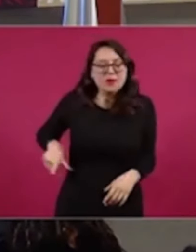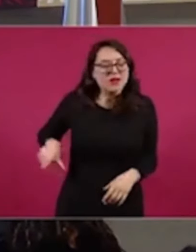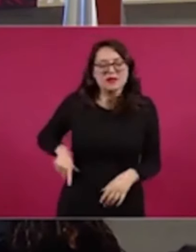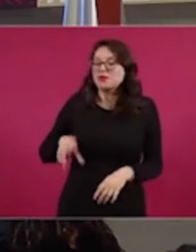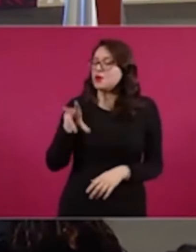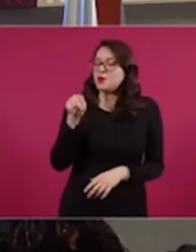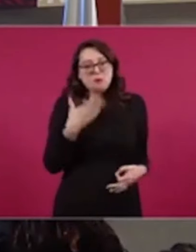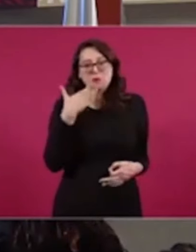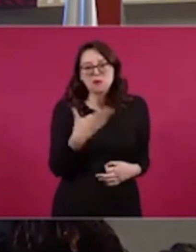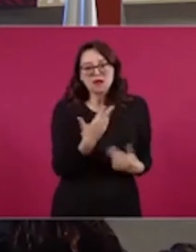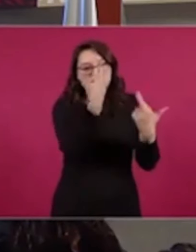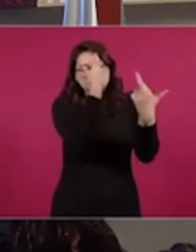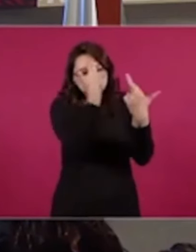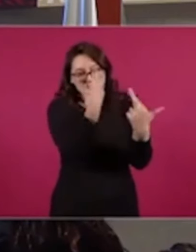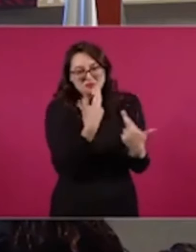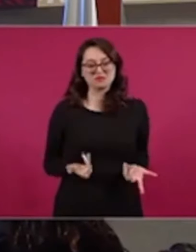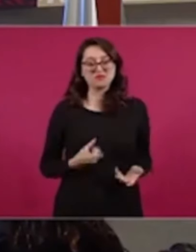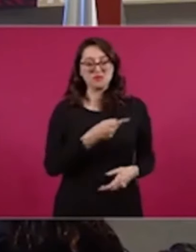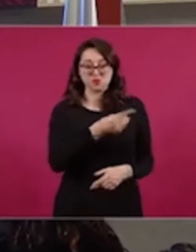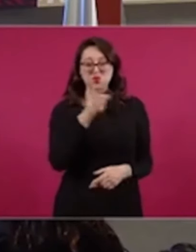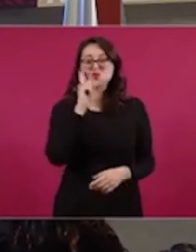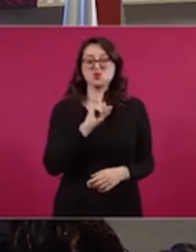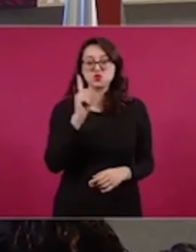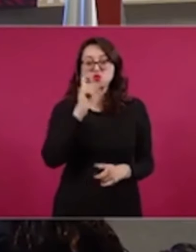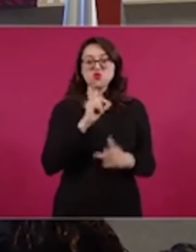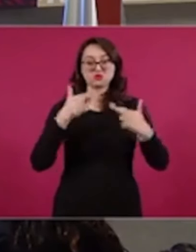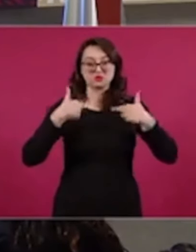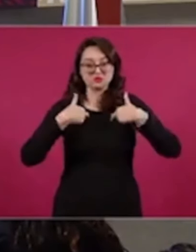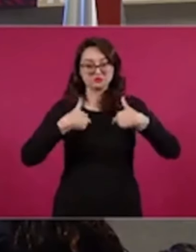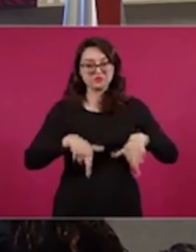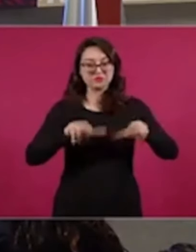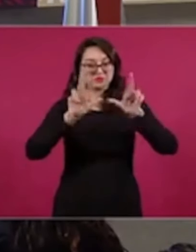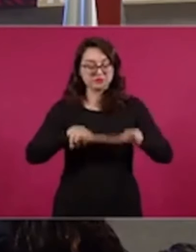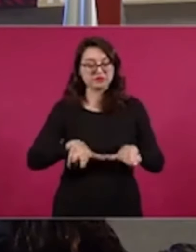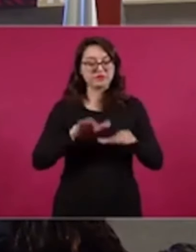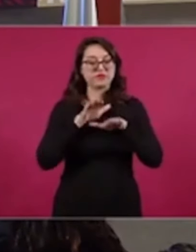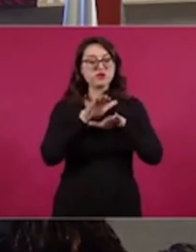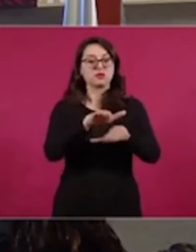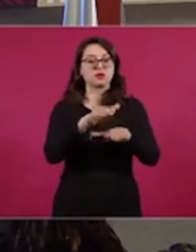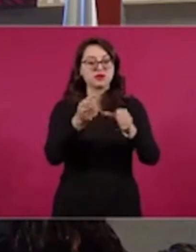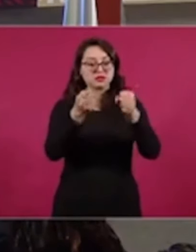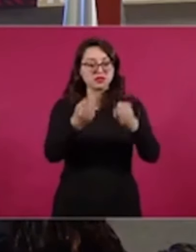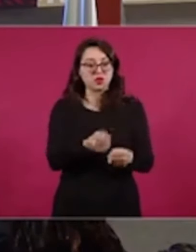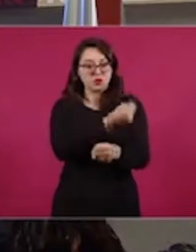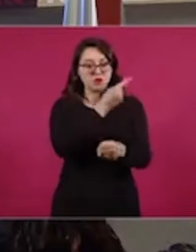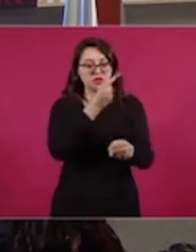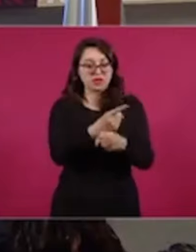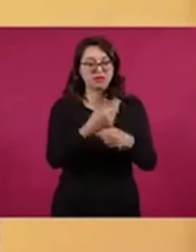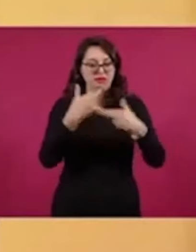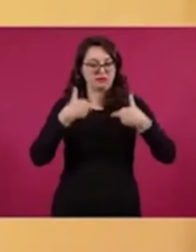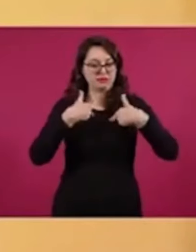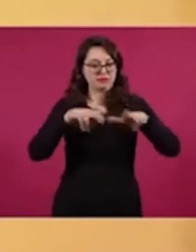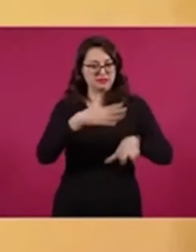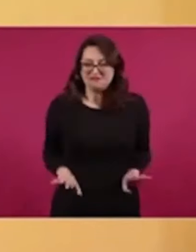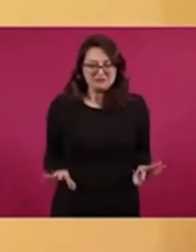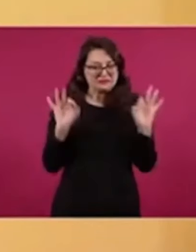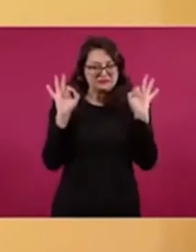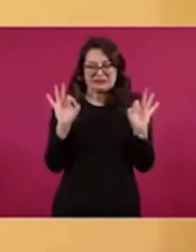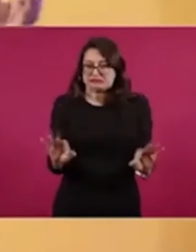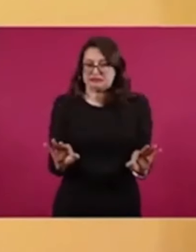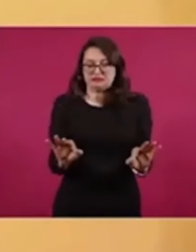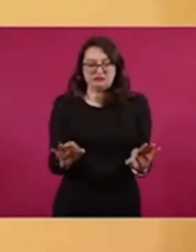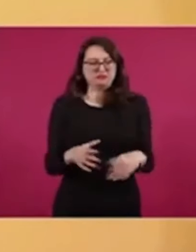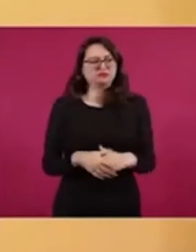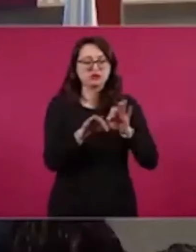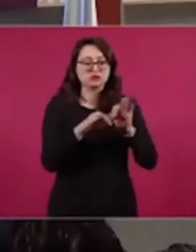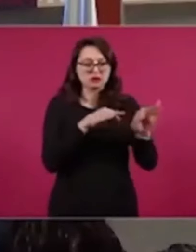todo la asesora en asuntos de seguridad del presidente Biden. Biden. Y